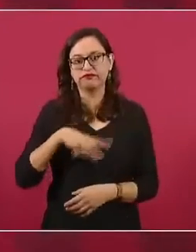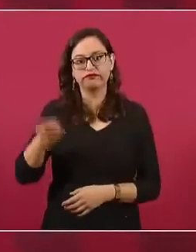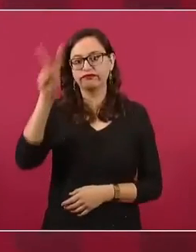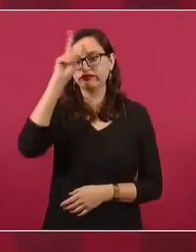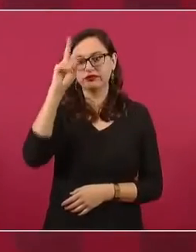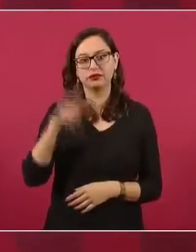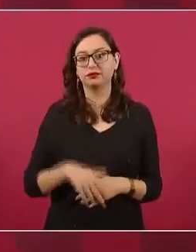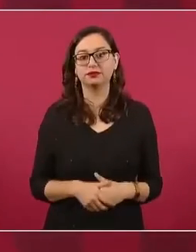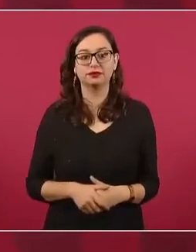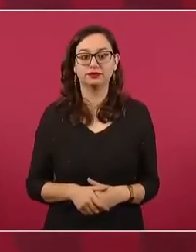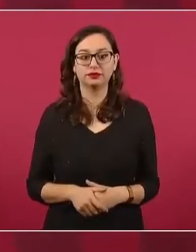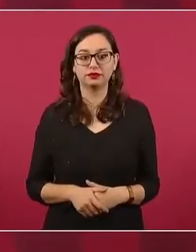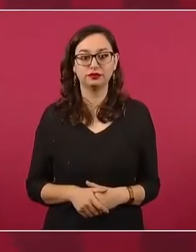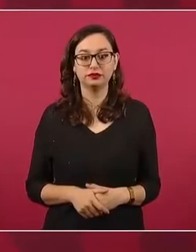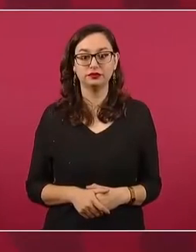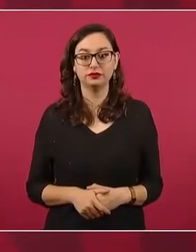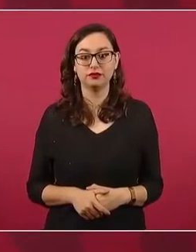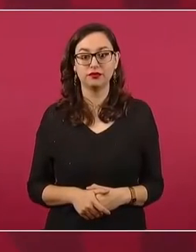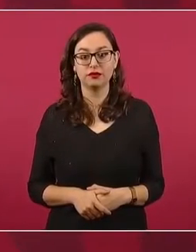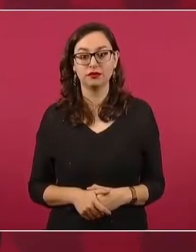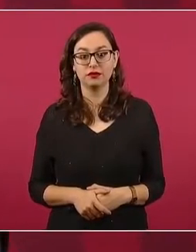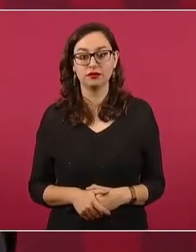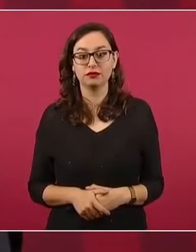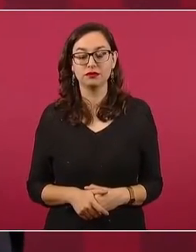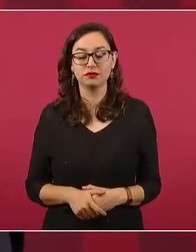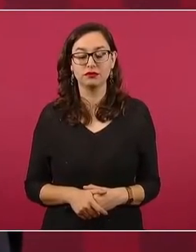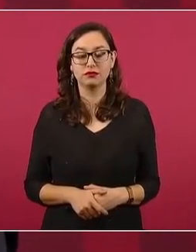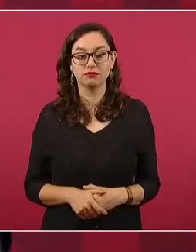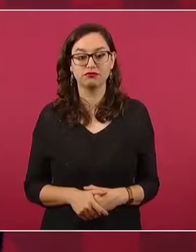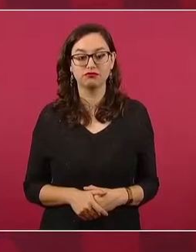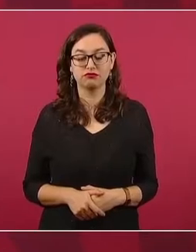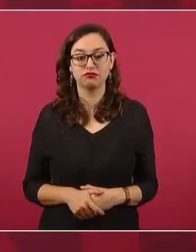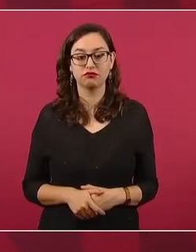Se va a